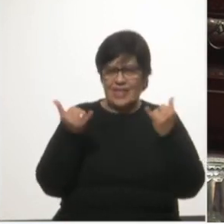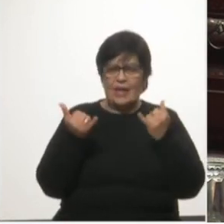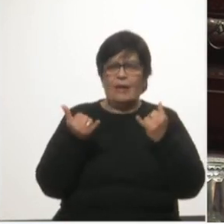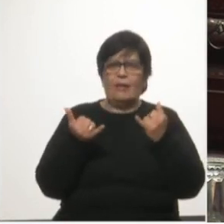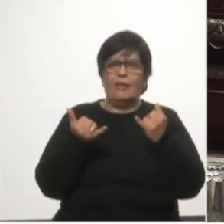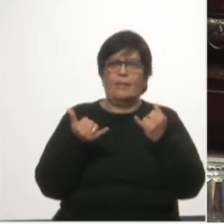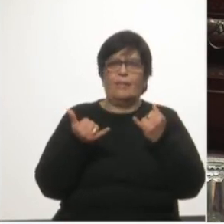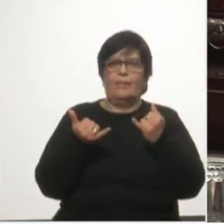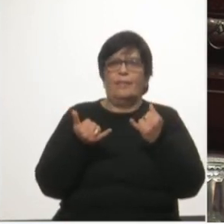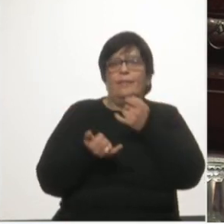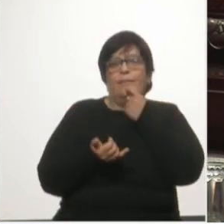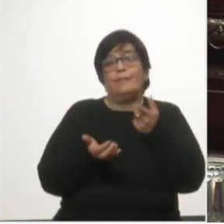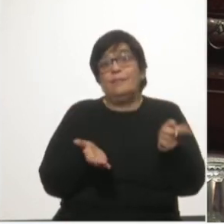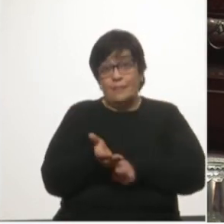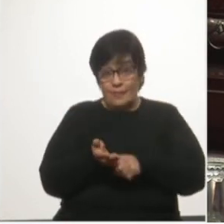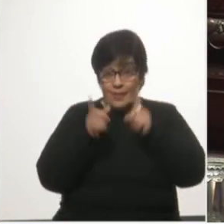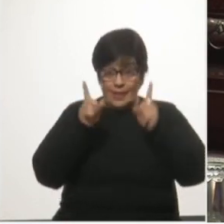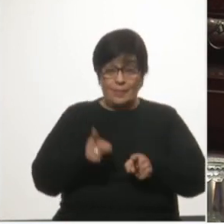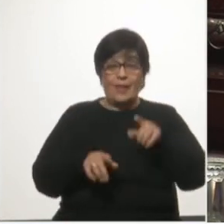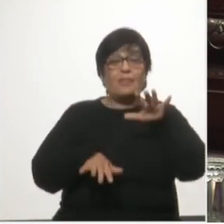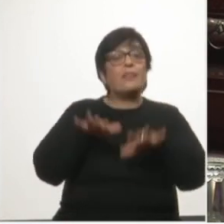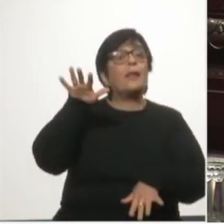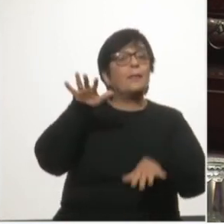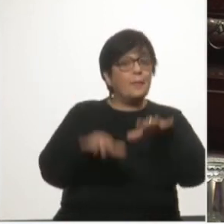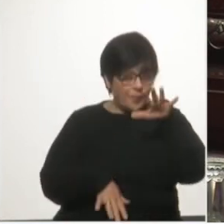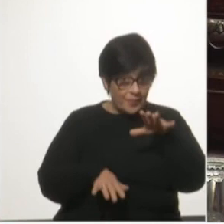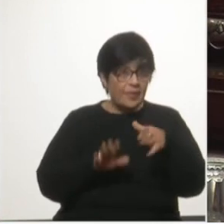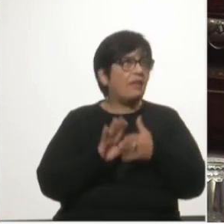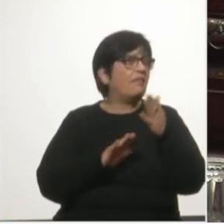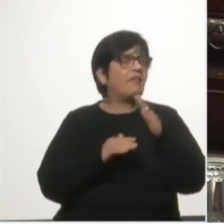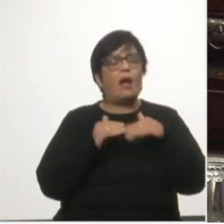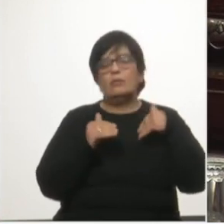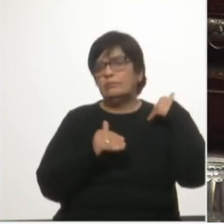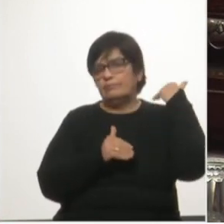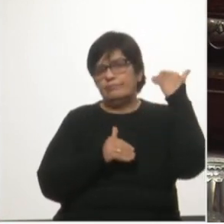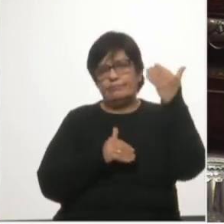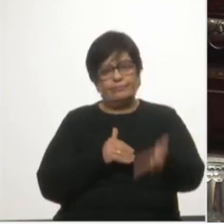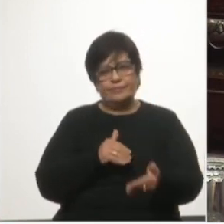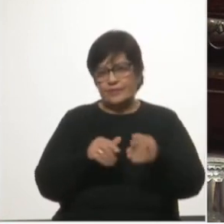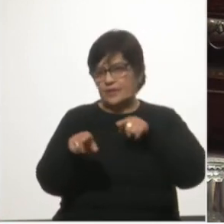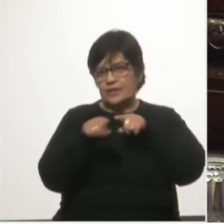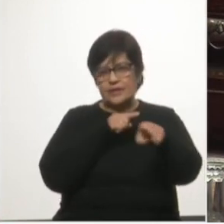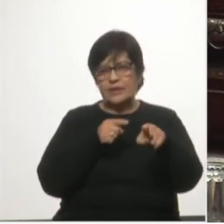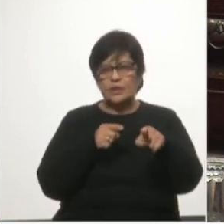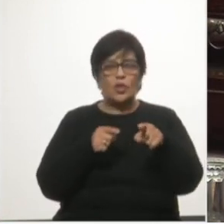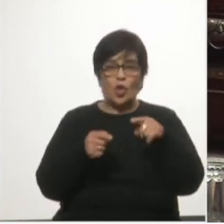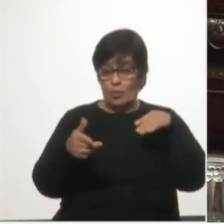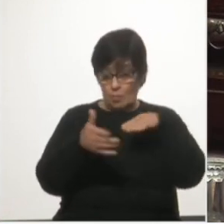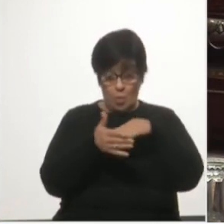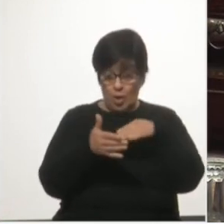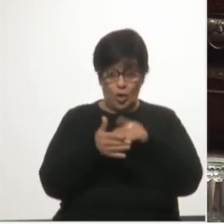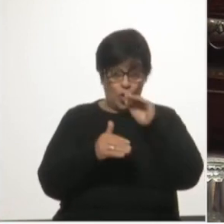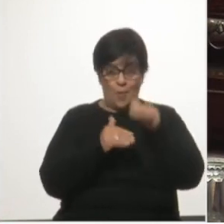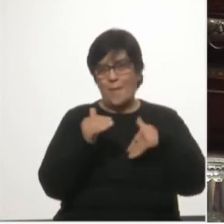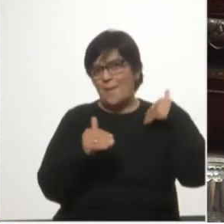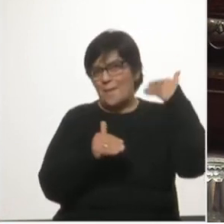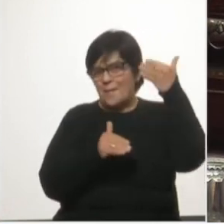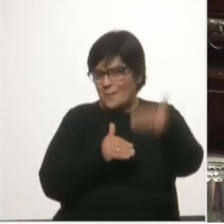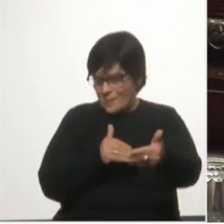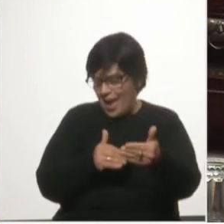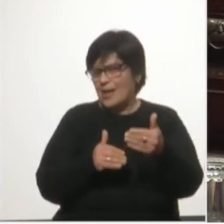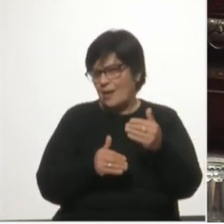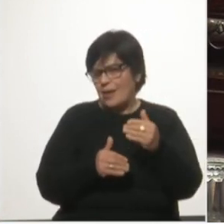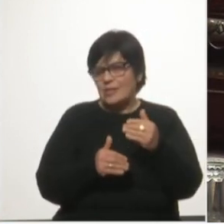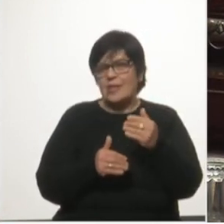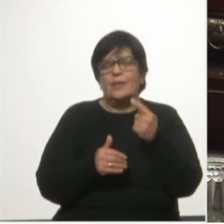que además establece condiciones que van más allá de lo que atañe directamente a la terminal. Hoy se ha planteado que